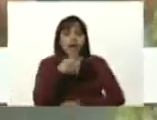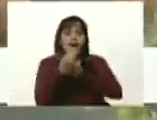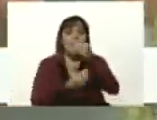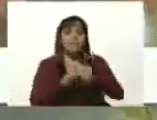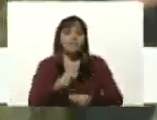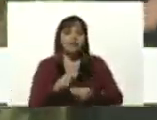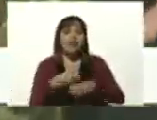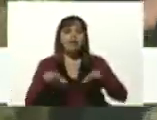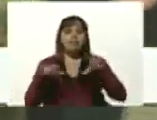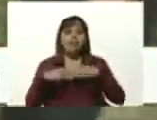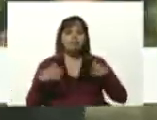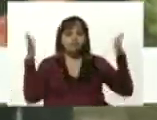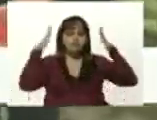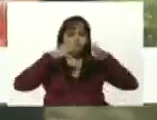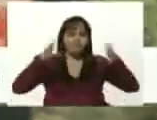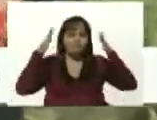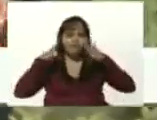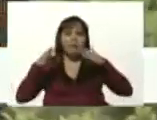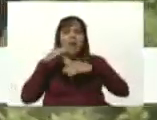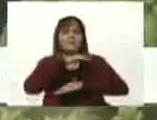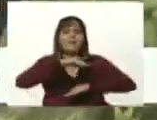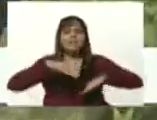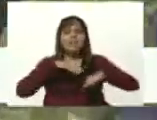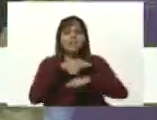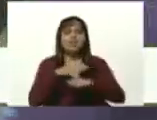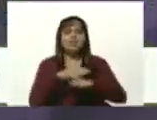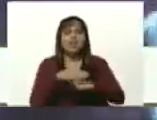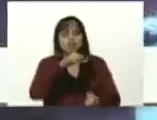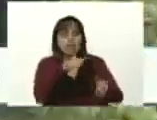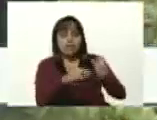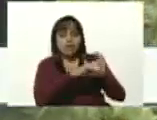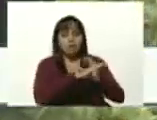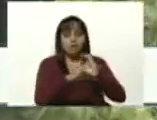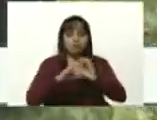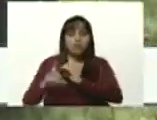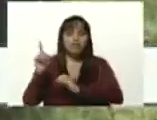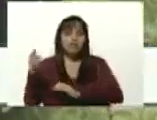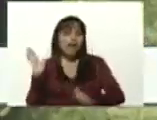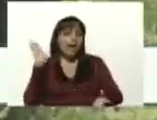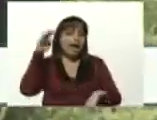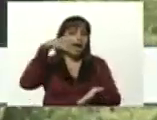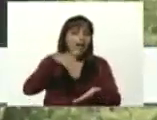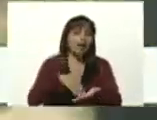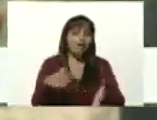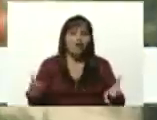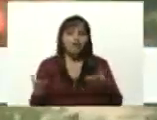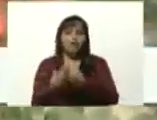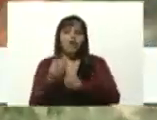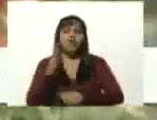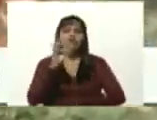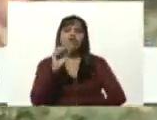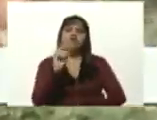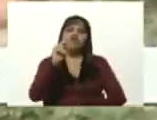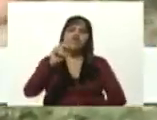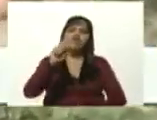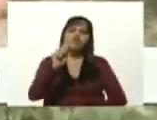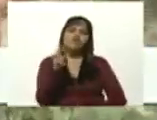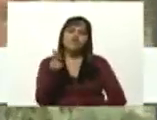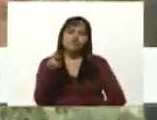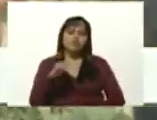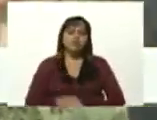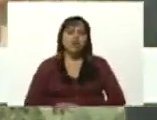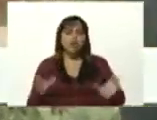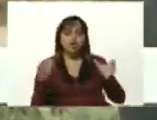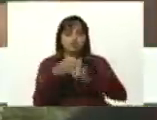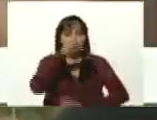orientaciones del Ministerio del Poder Popular para el Transporte y en Aragua, con Fontur. Todas las organizaciones sociales